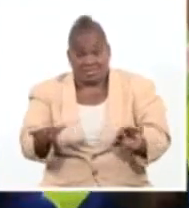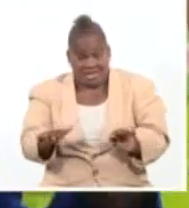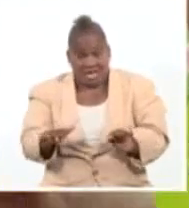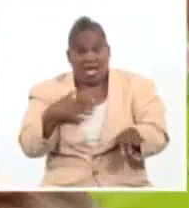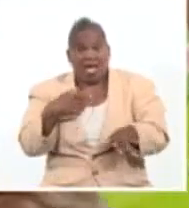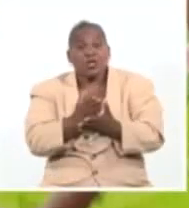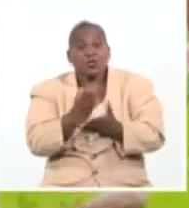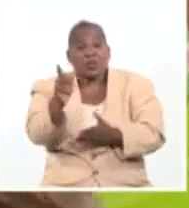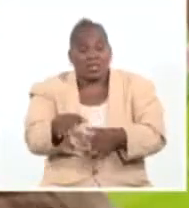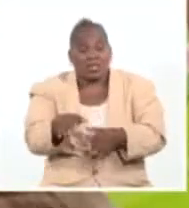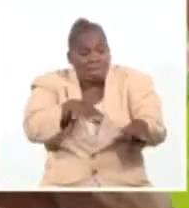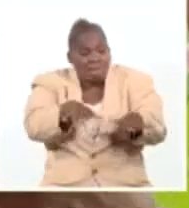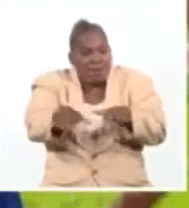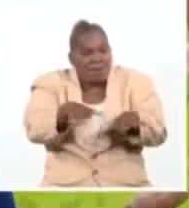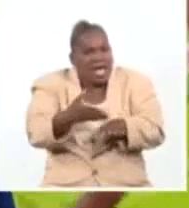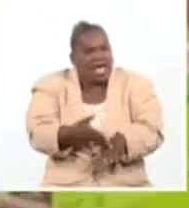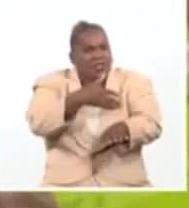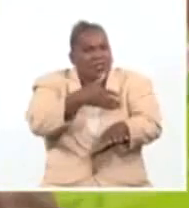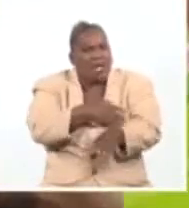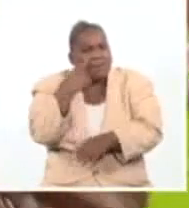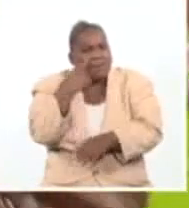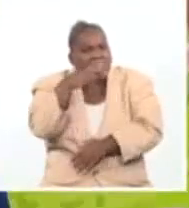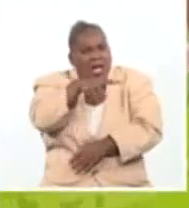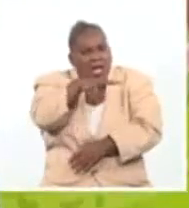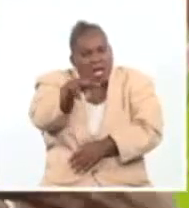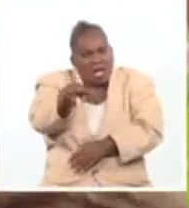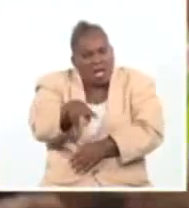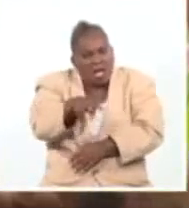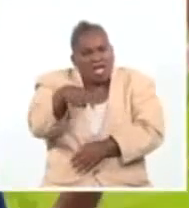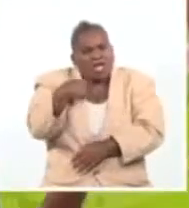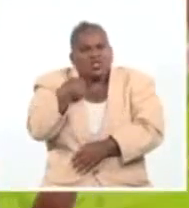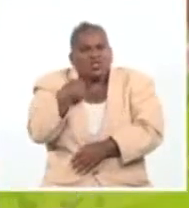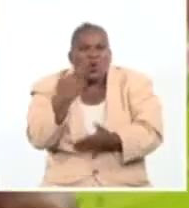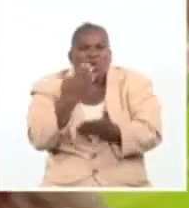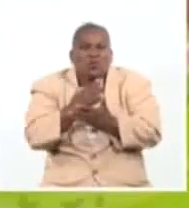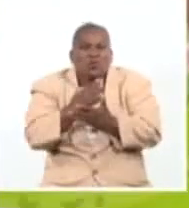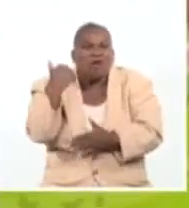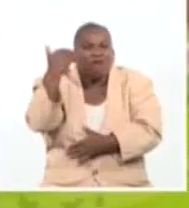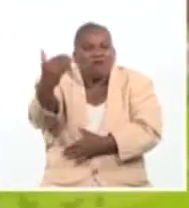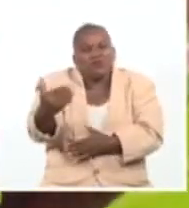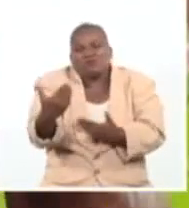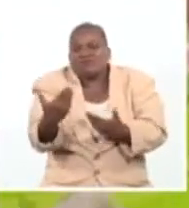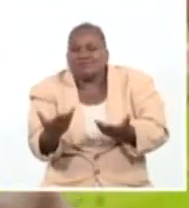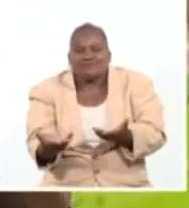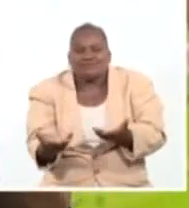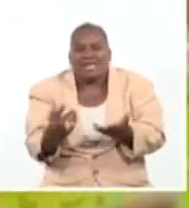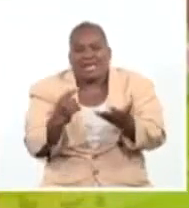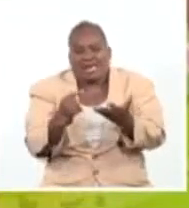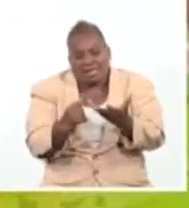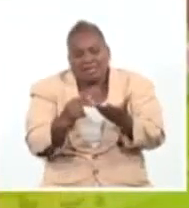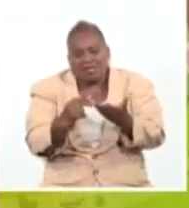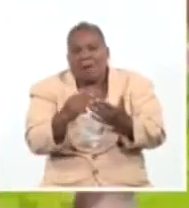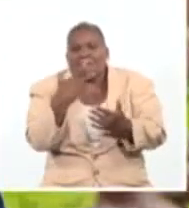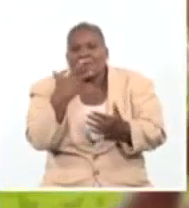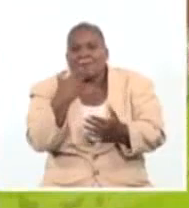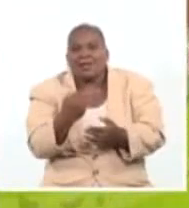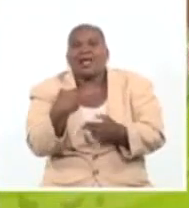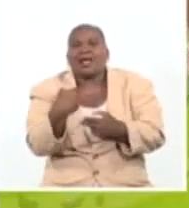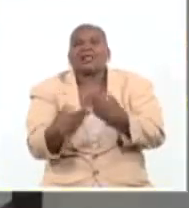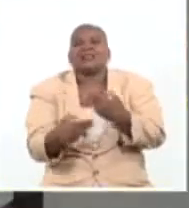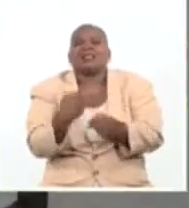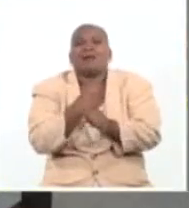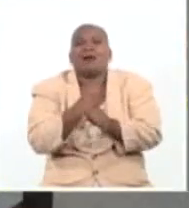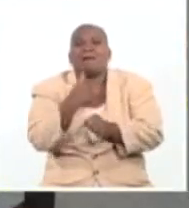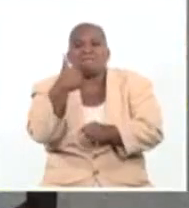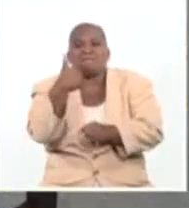preparando, están mirando qué vocación pueden tener para ser buenos trabajadores en el